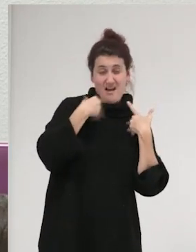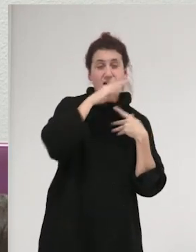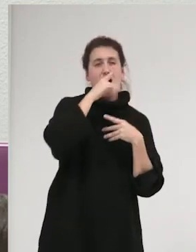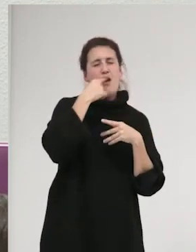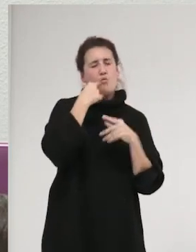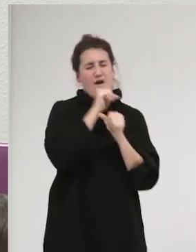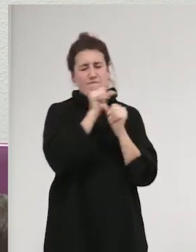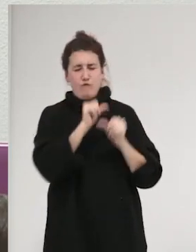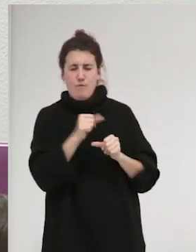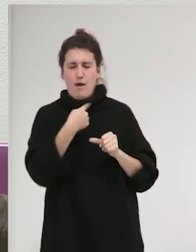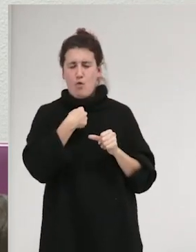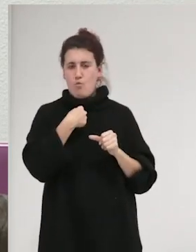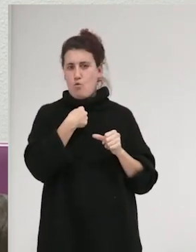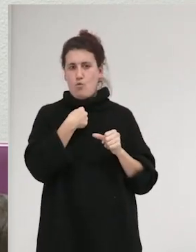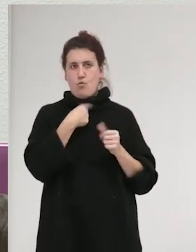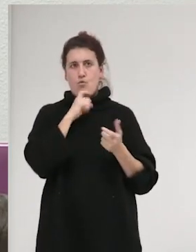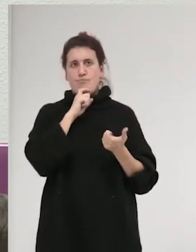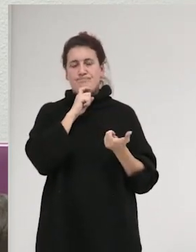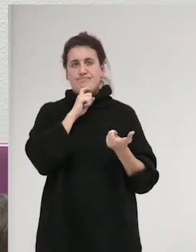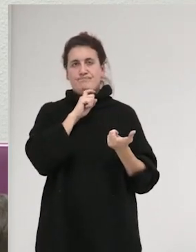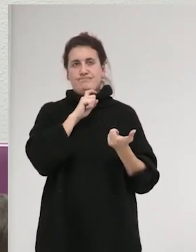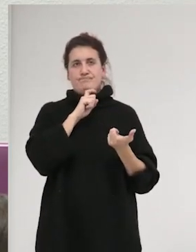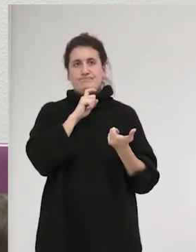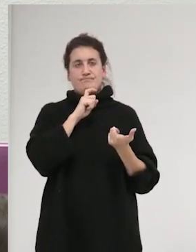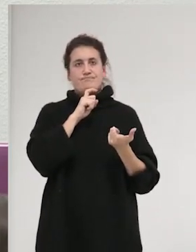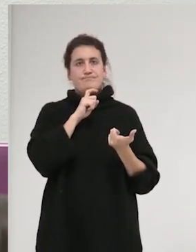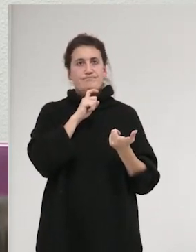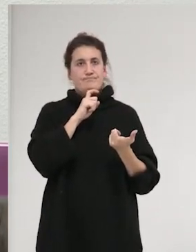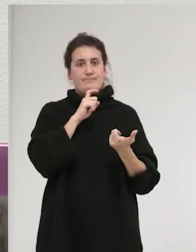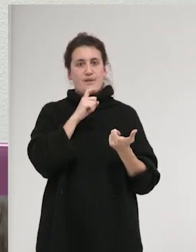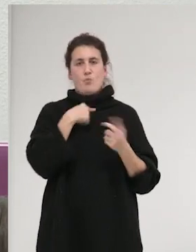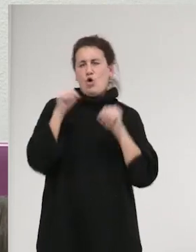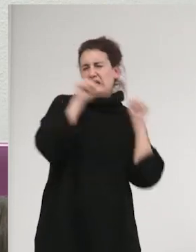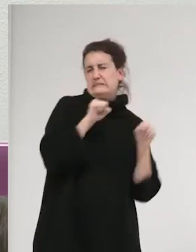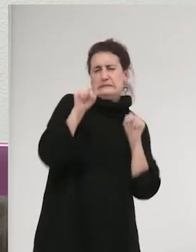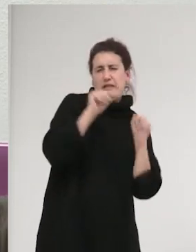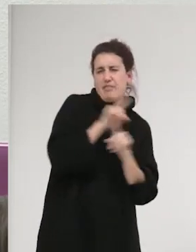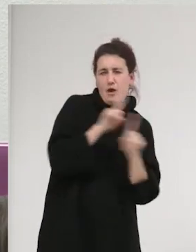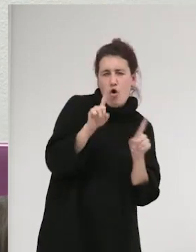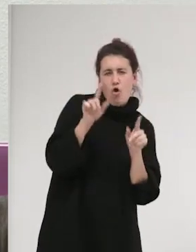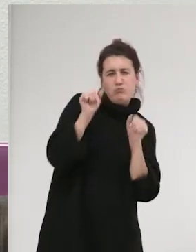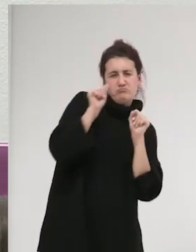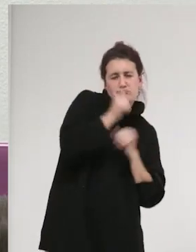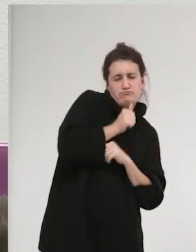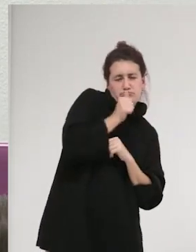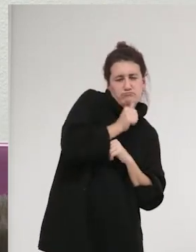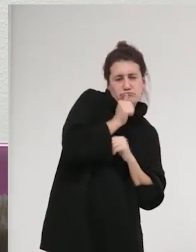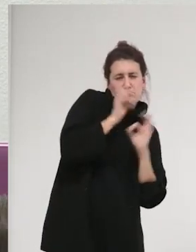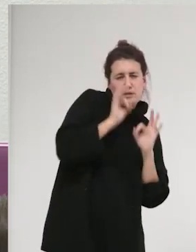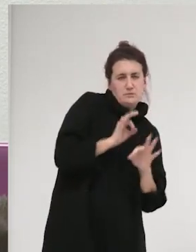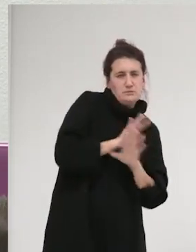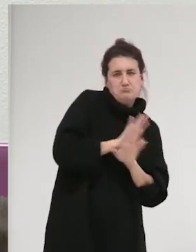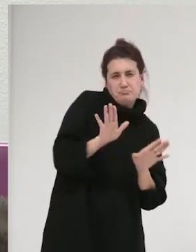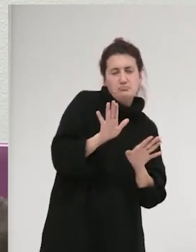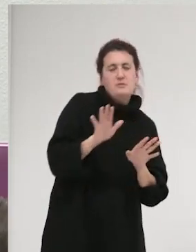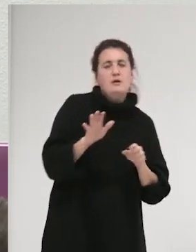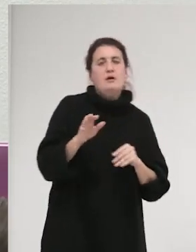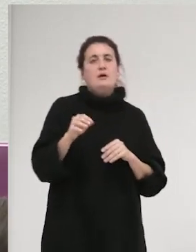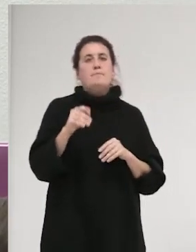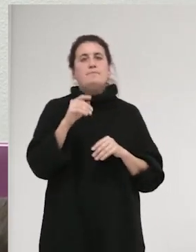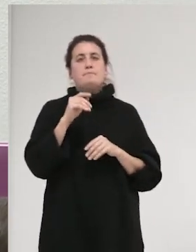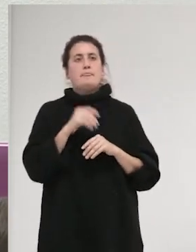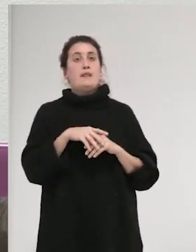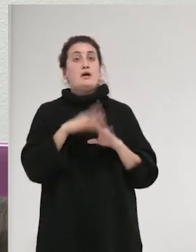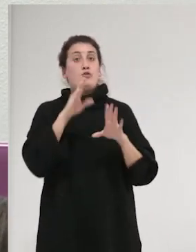no había tenido resistencia y por eso de ahí todo viene, todo el tema de los abusos, etc. Entonces,